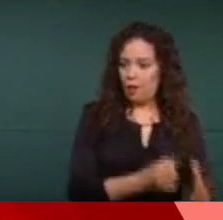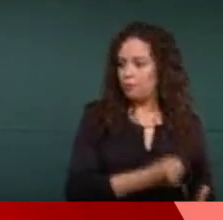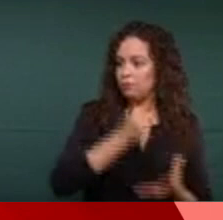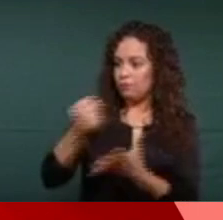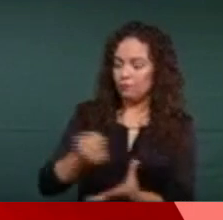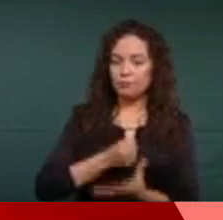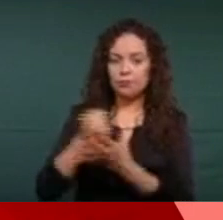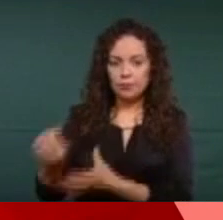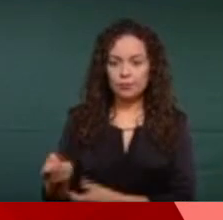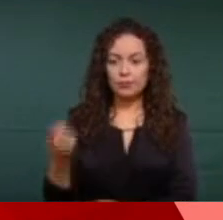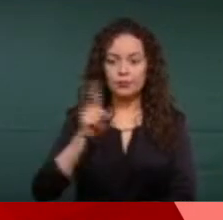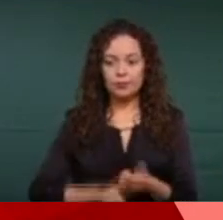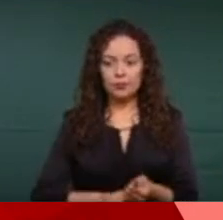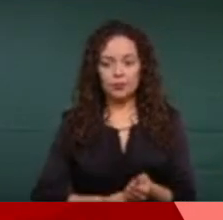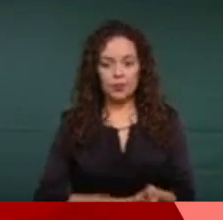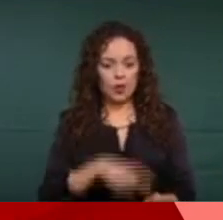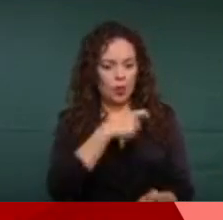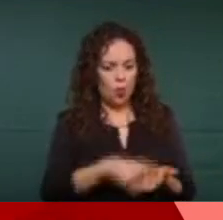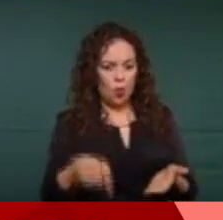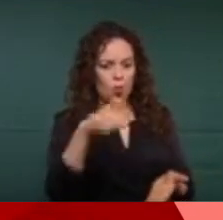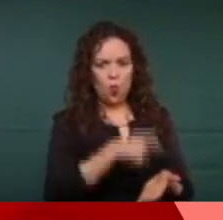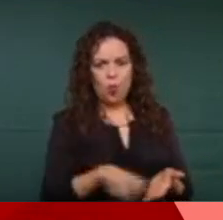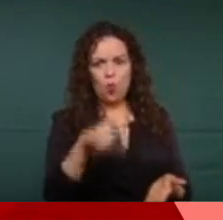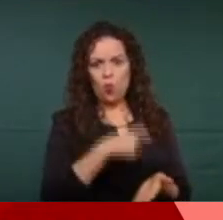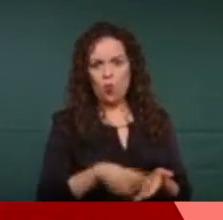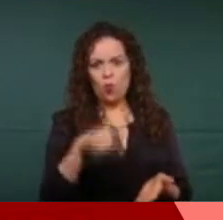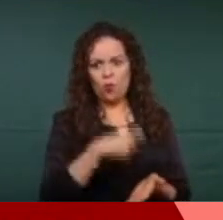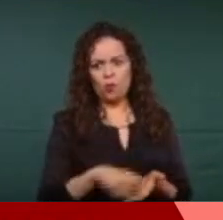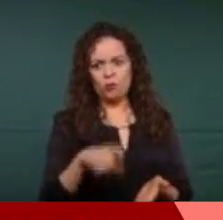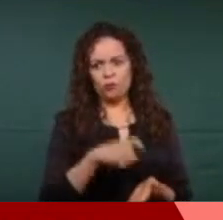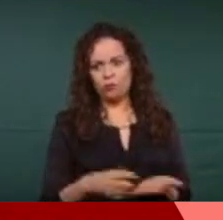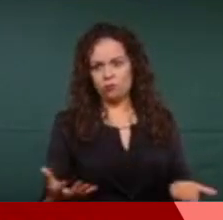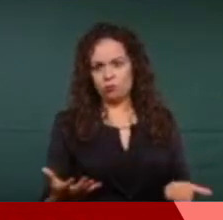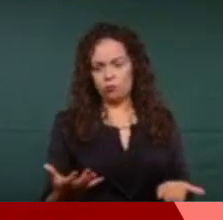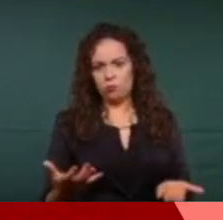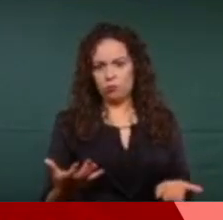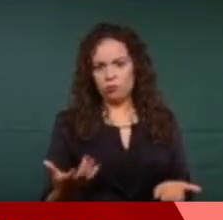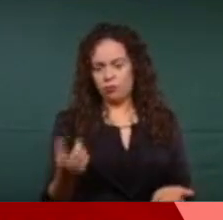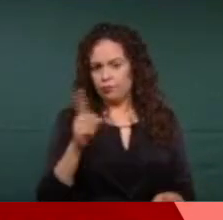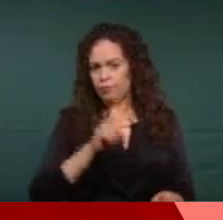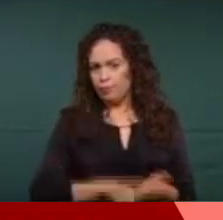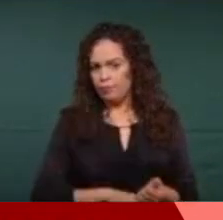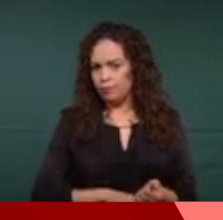bienes sin licitar, como es emergencia,